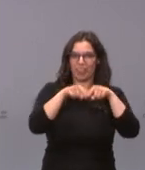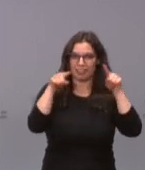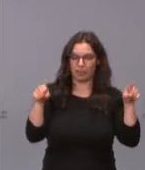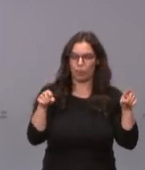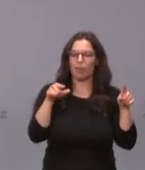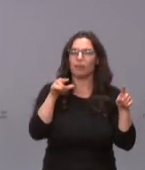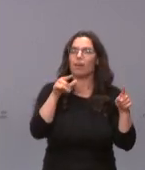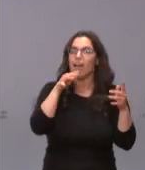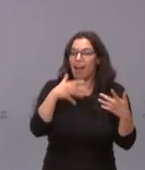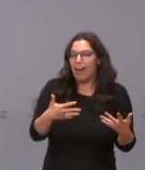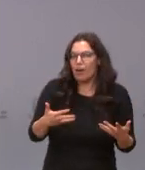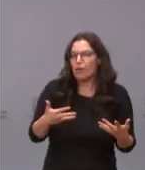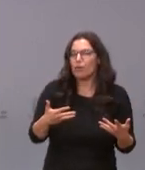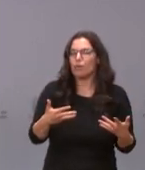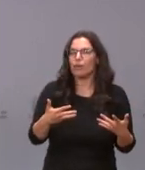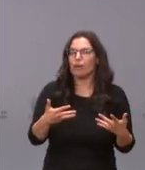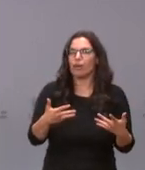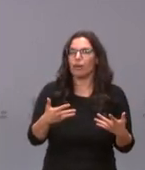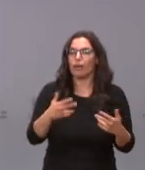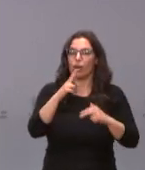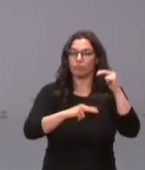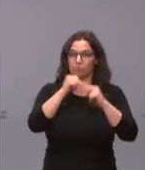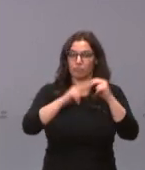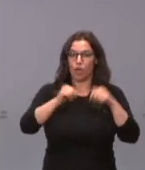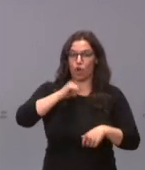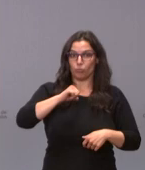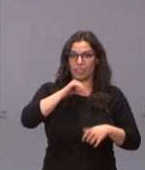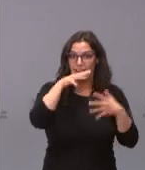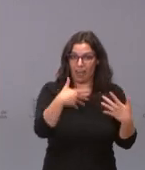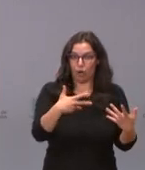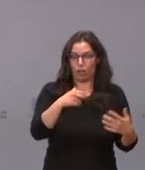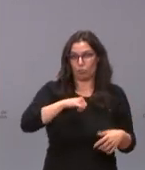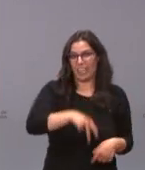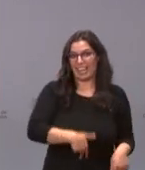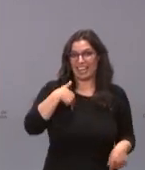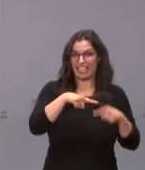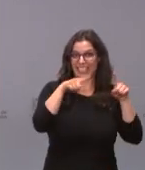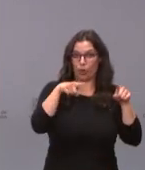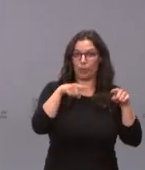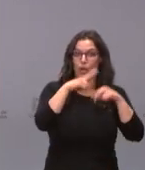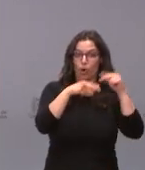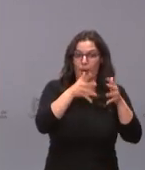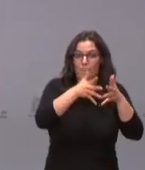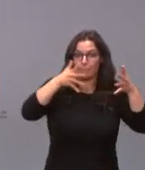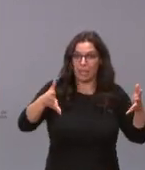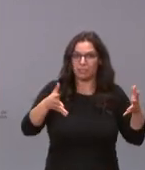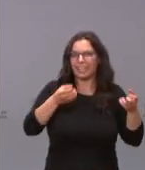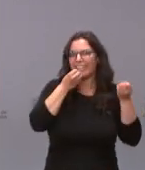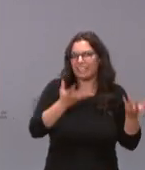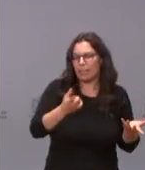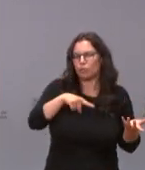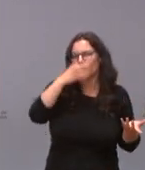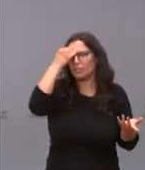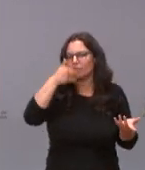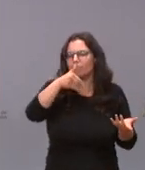actualmente la ampliación del hospital actual del hospital general si manejan ya algunos plazos de cuando pueden